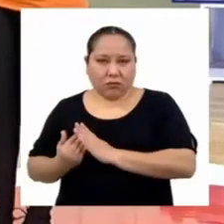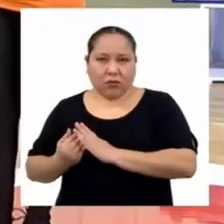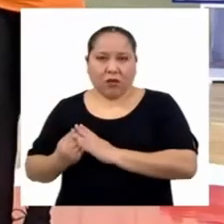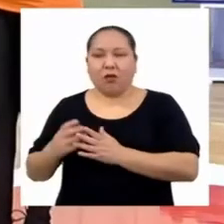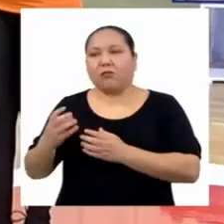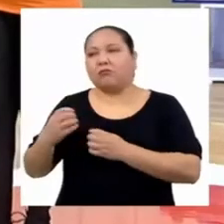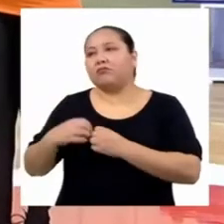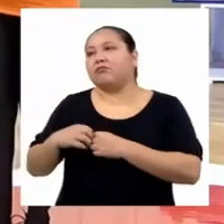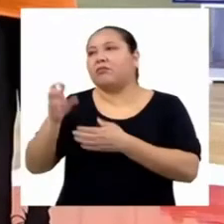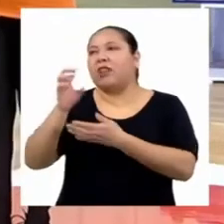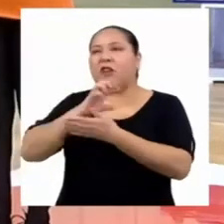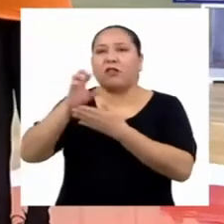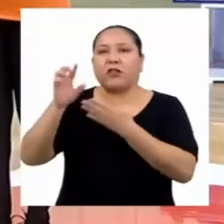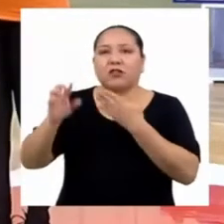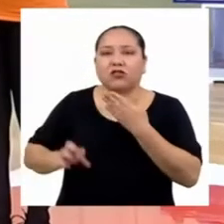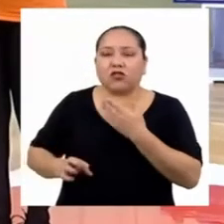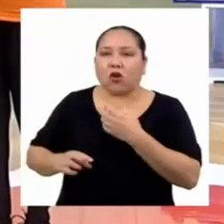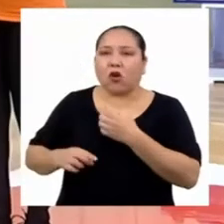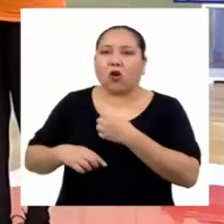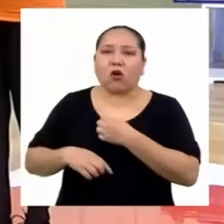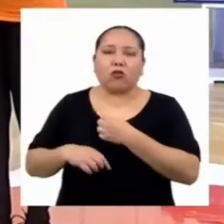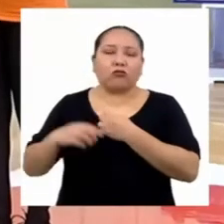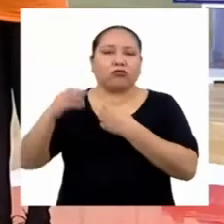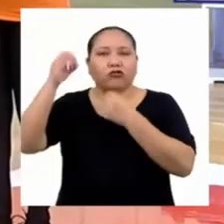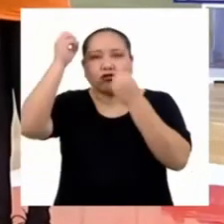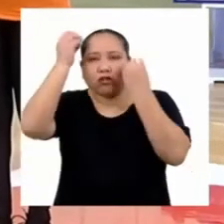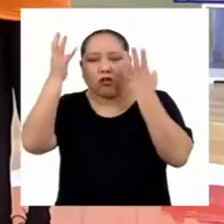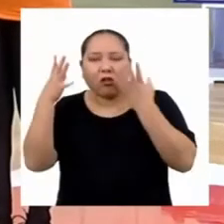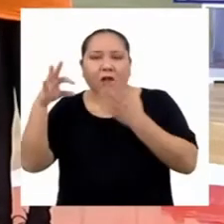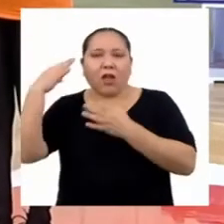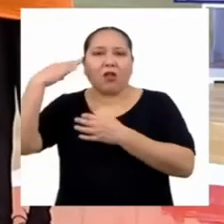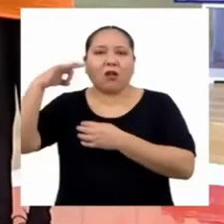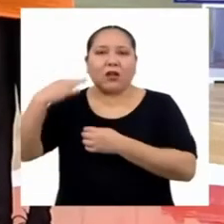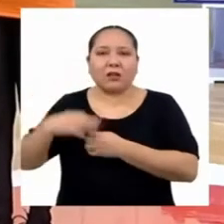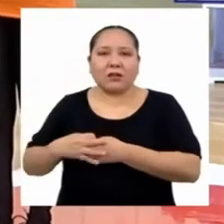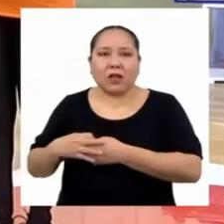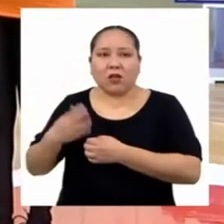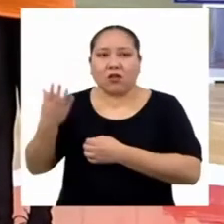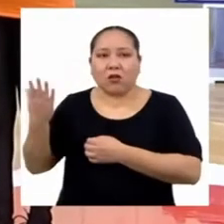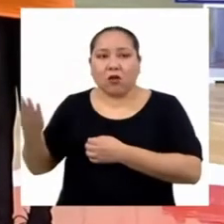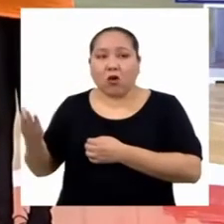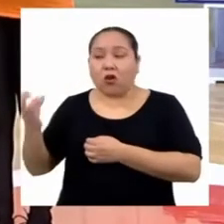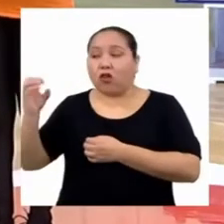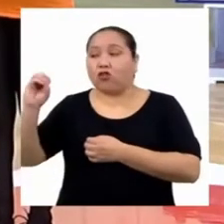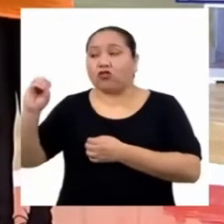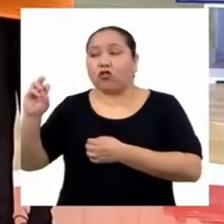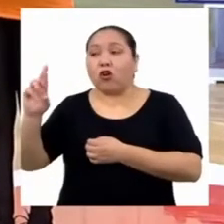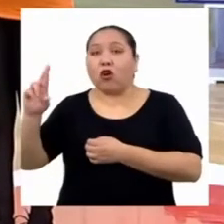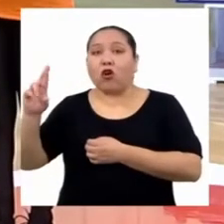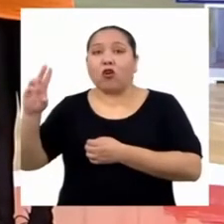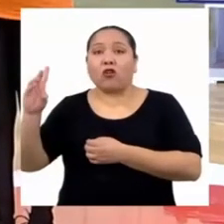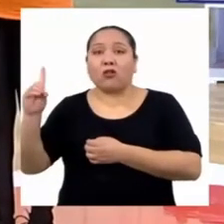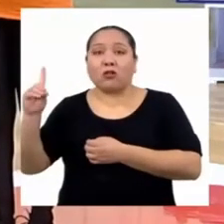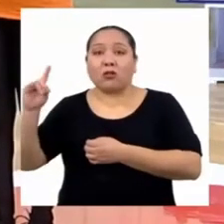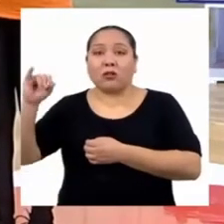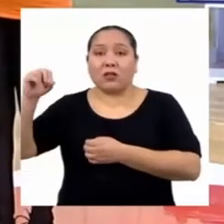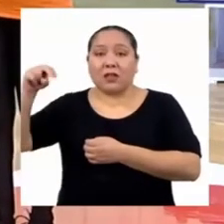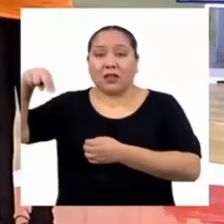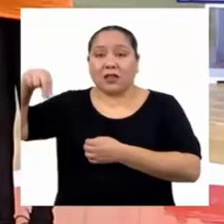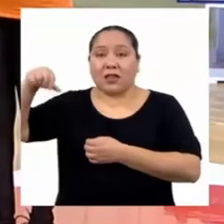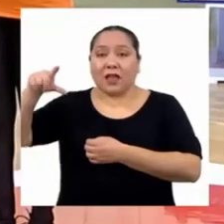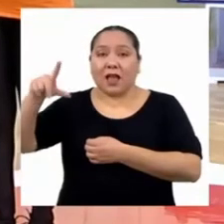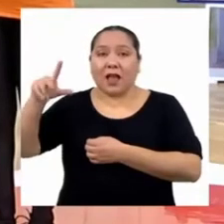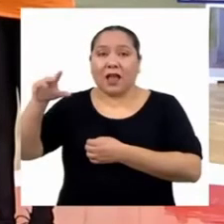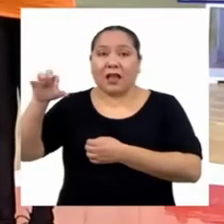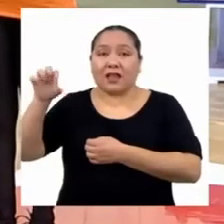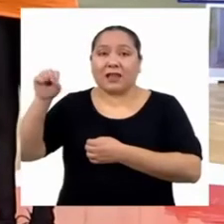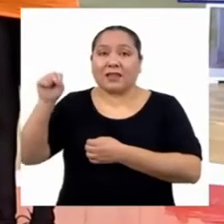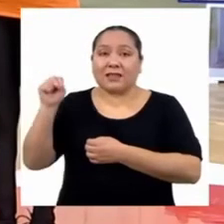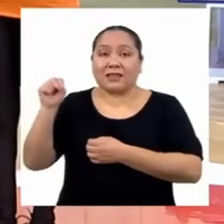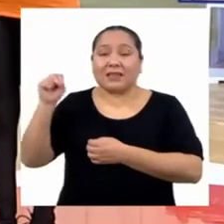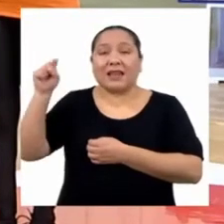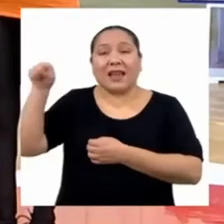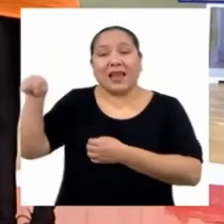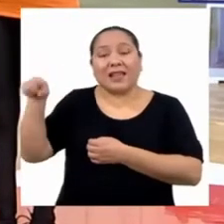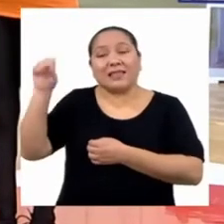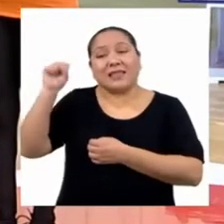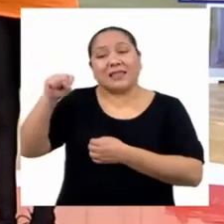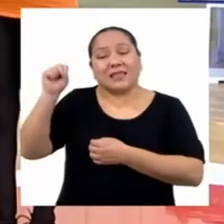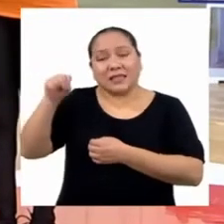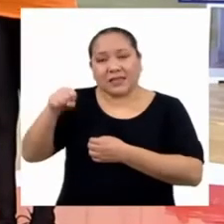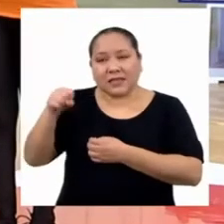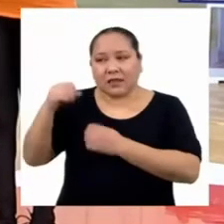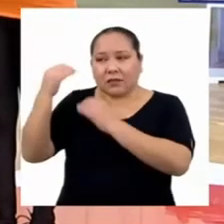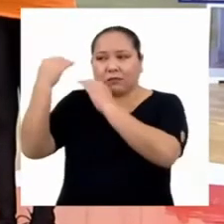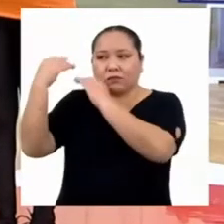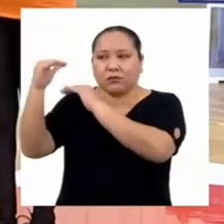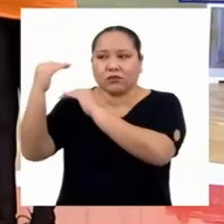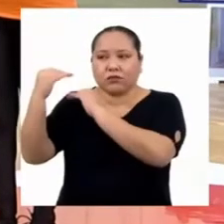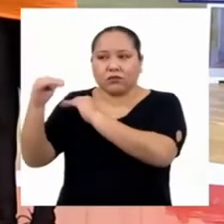Las variables cualitativas ordinales, por otro lado, guardan un orden lógico, como grado de instrucción, puesto en una